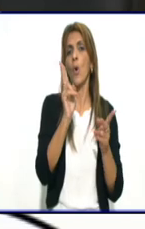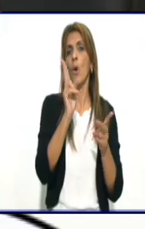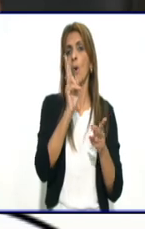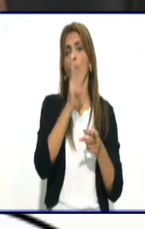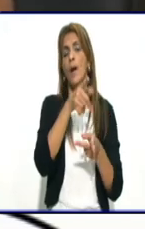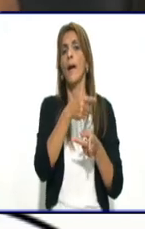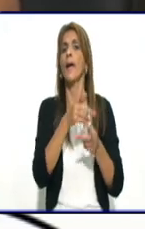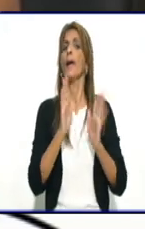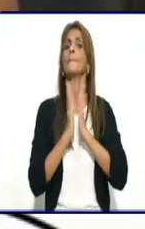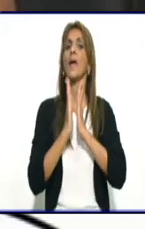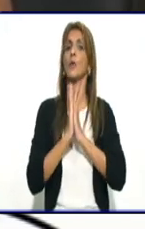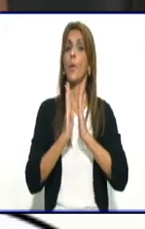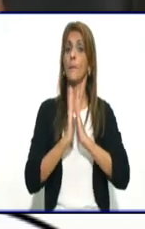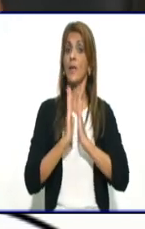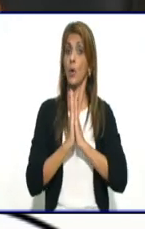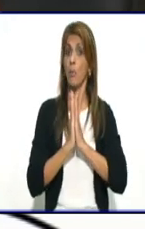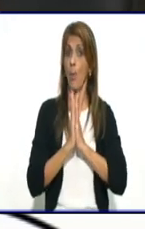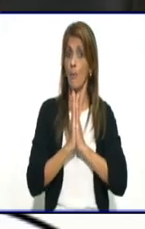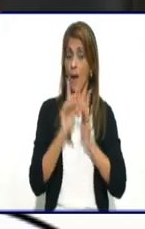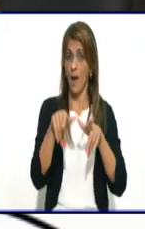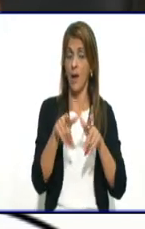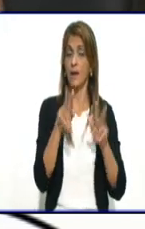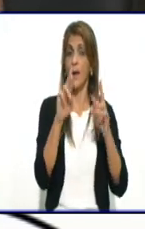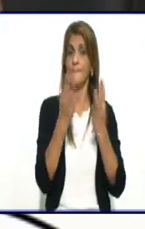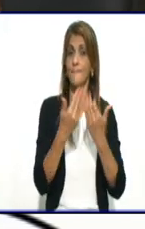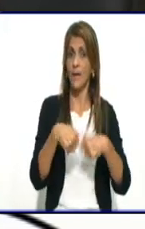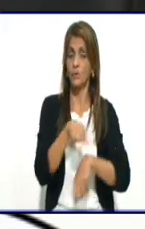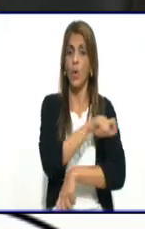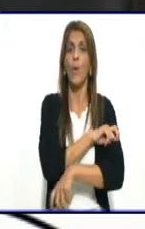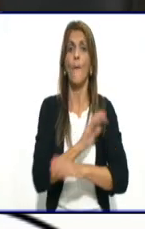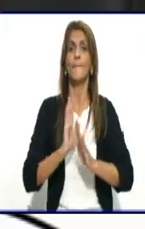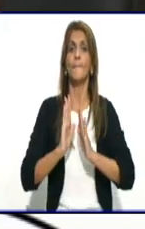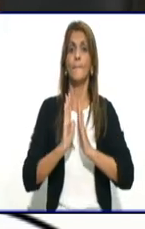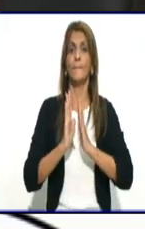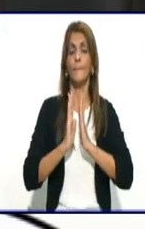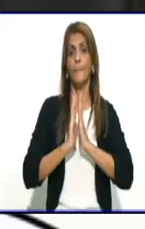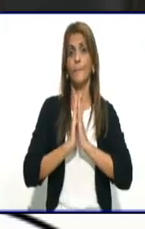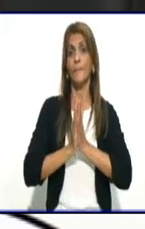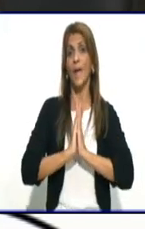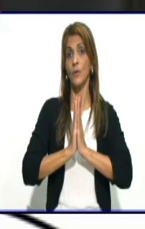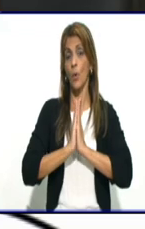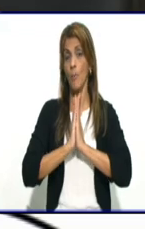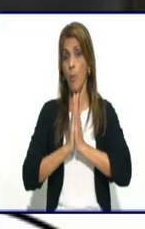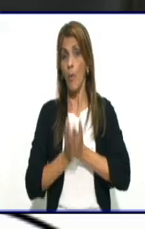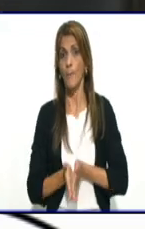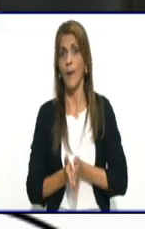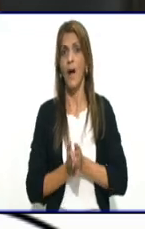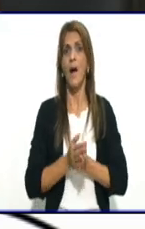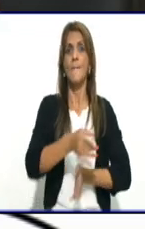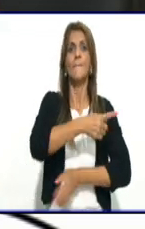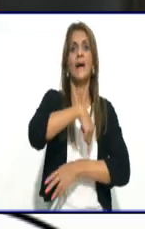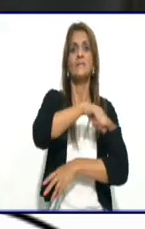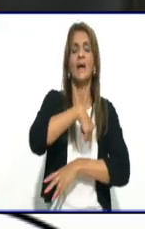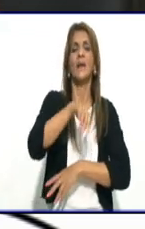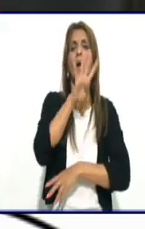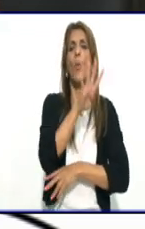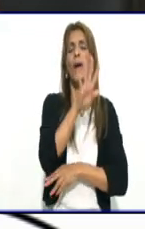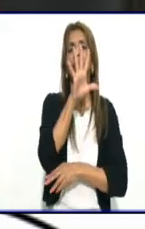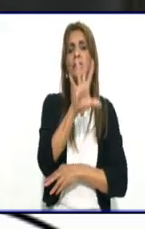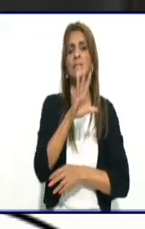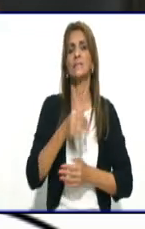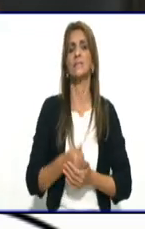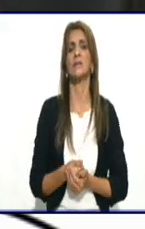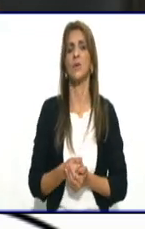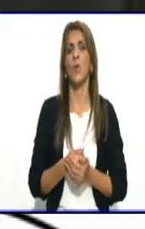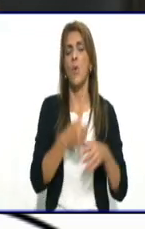del reparto Antonio Guitera. En el reparto Pedro Pompa estamos hablando de la manzana 45, que sus límites son calle